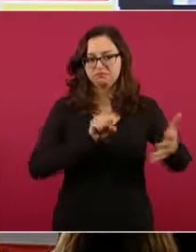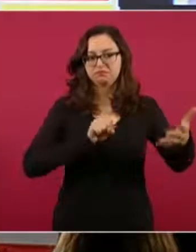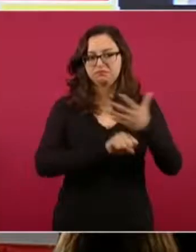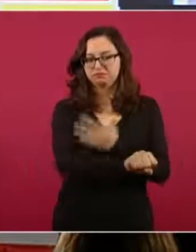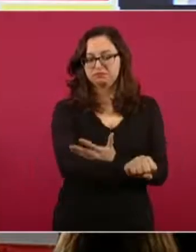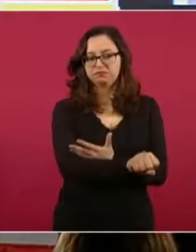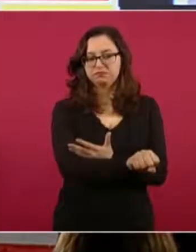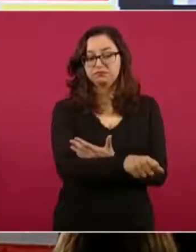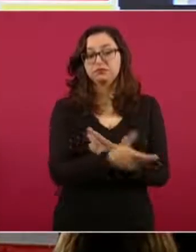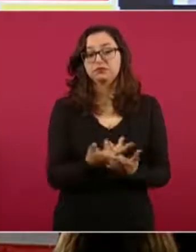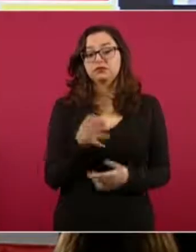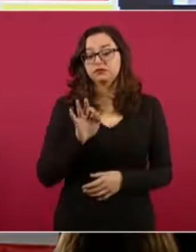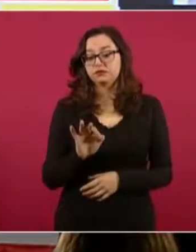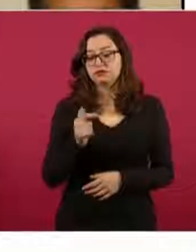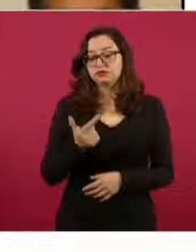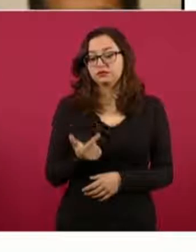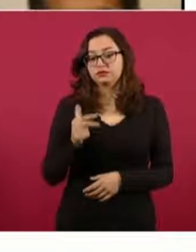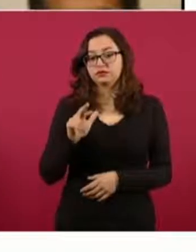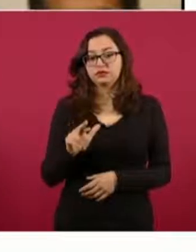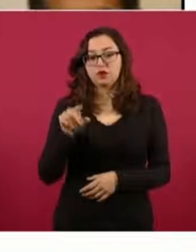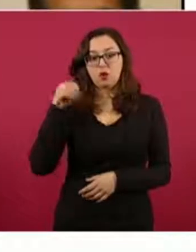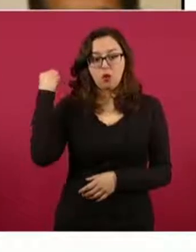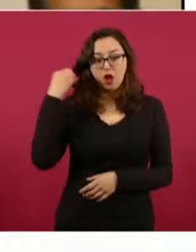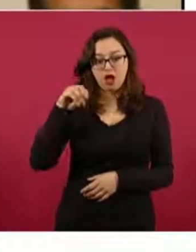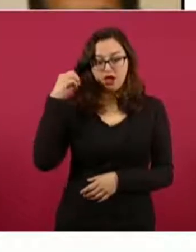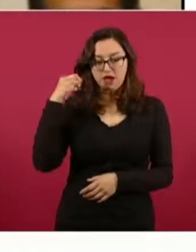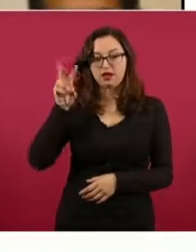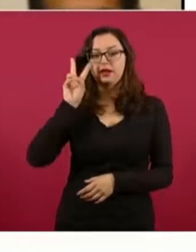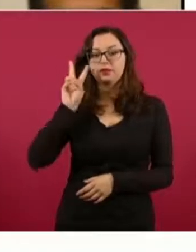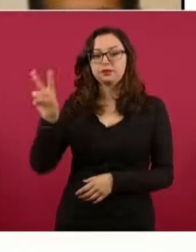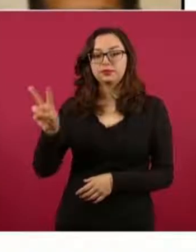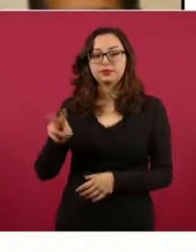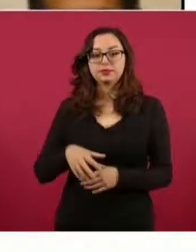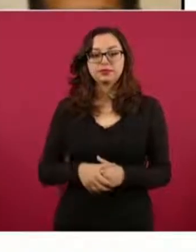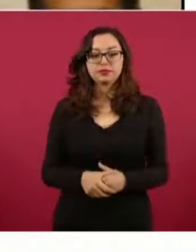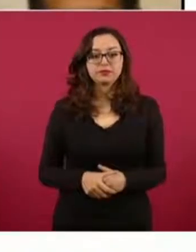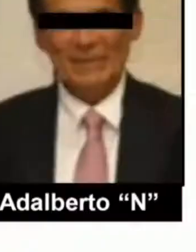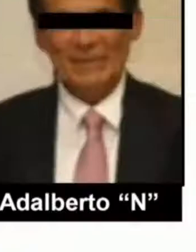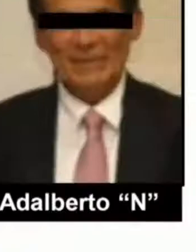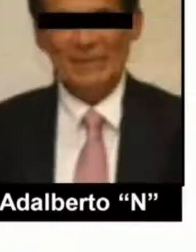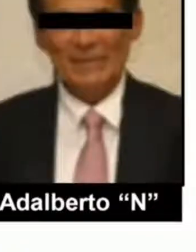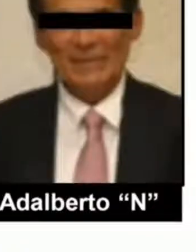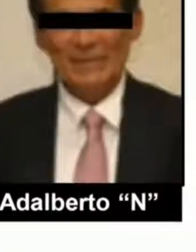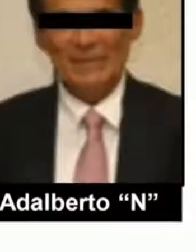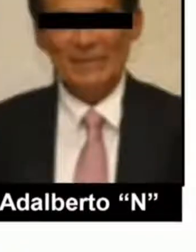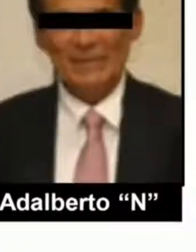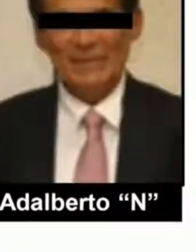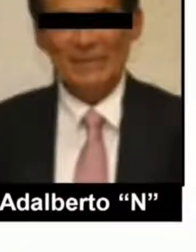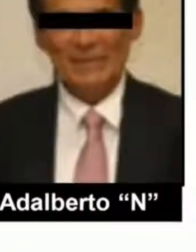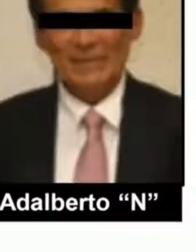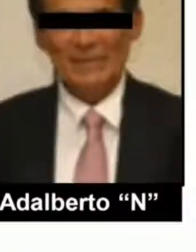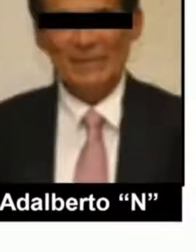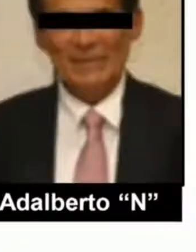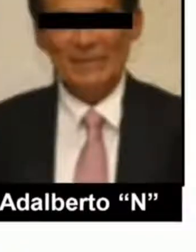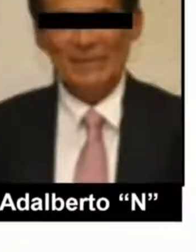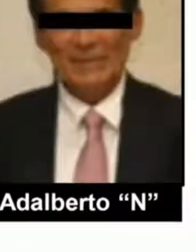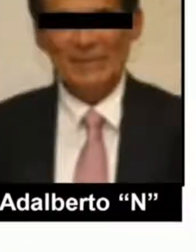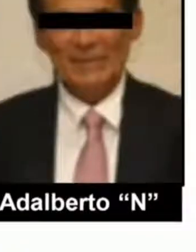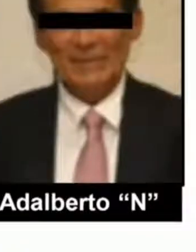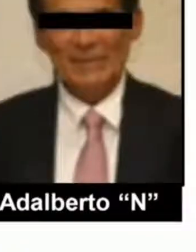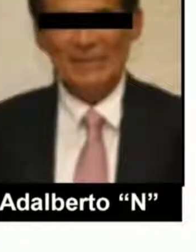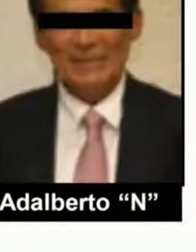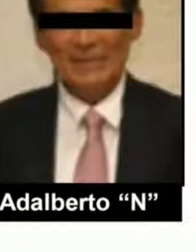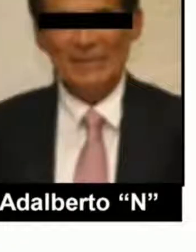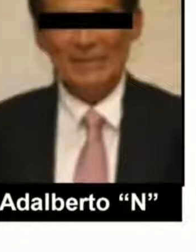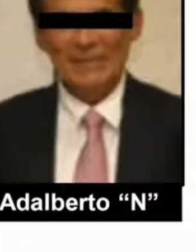de la Fiscalía General de Justicia de Oaxaca, en coordinación con la Coordinación Nacional Antisecuestros de la Secretaría de Seguridad